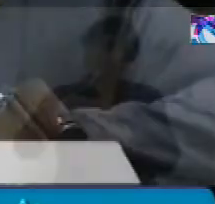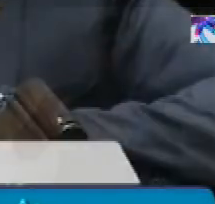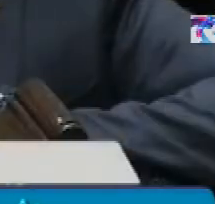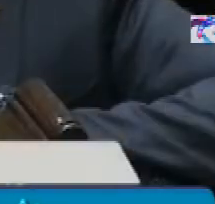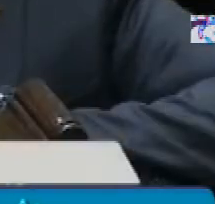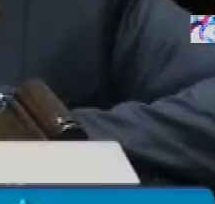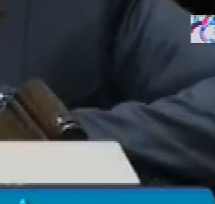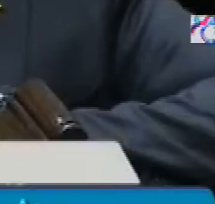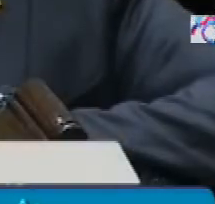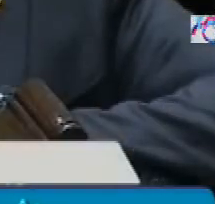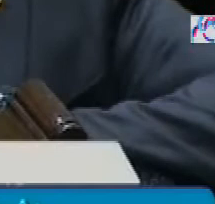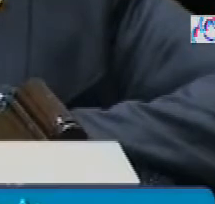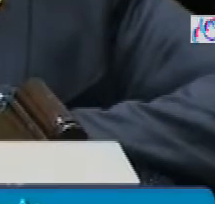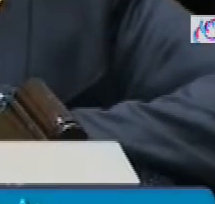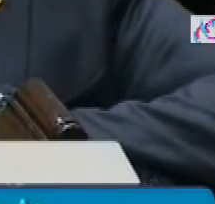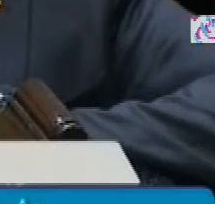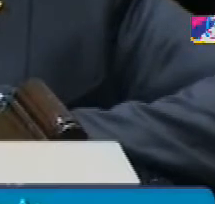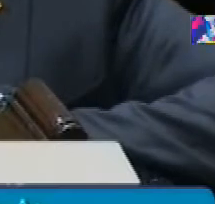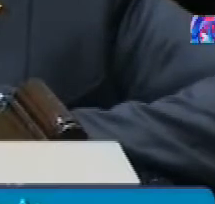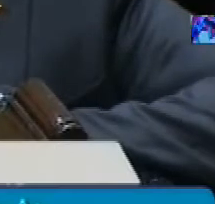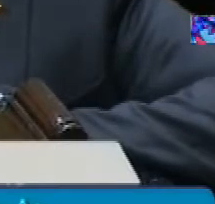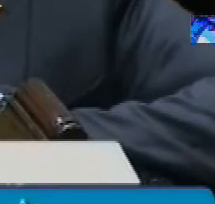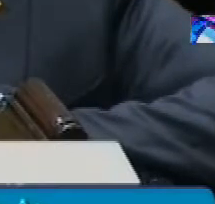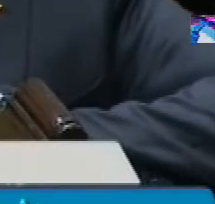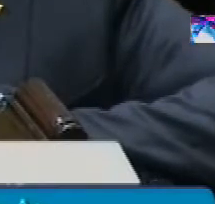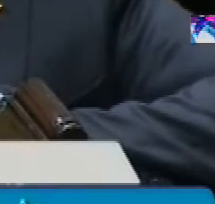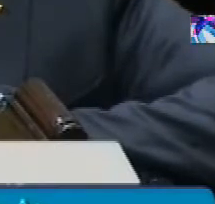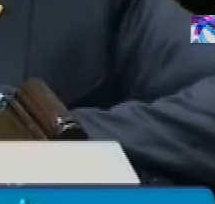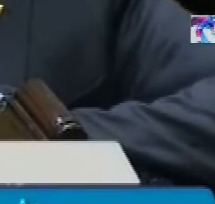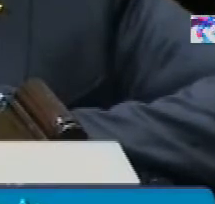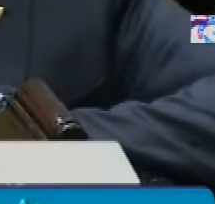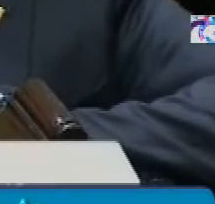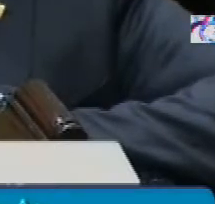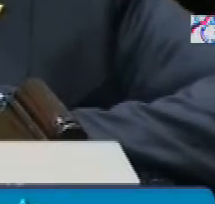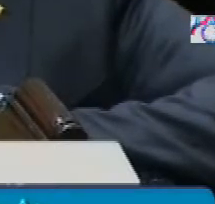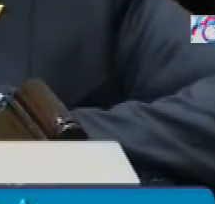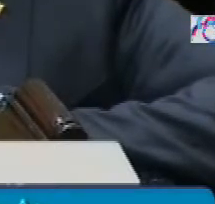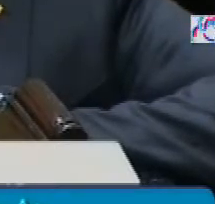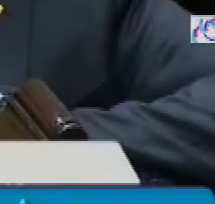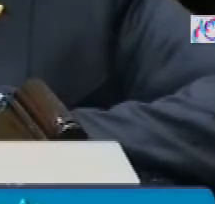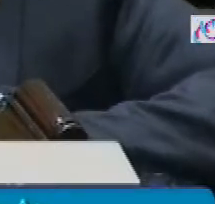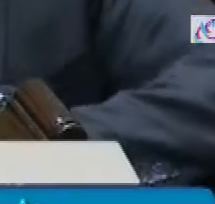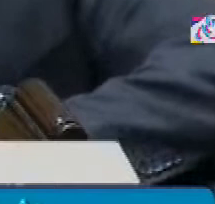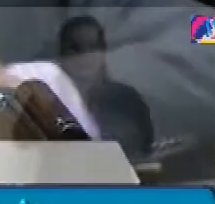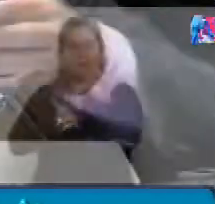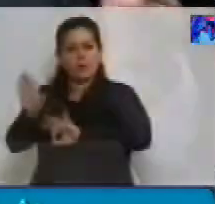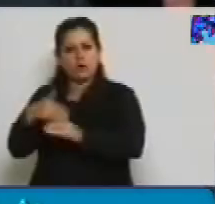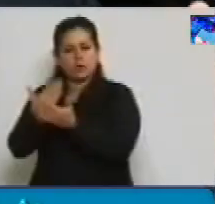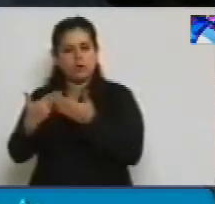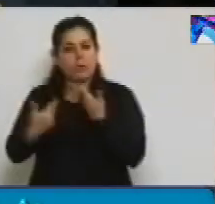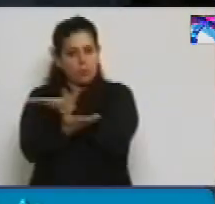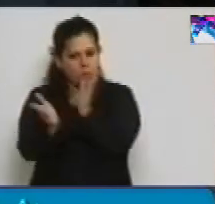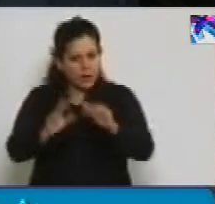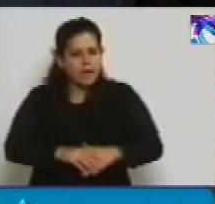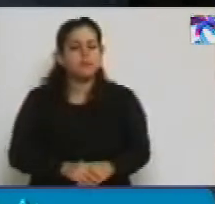Recuperar el Estado hoy, a través del voto popular, implica poder viabilizar proyectos populares. Este es el saldo